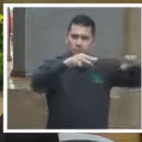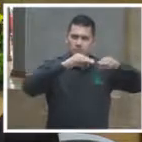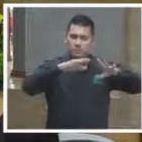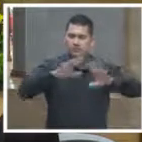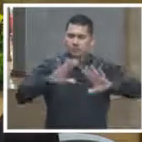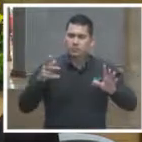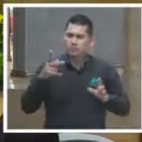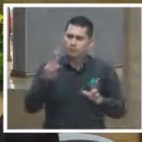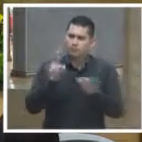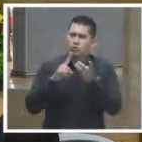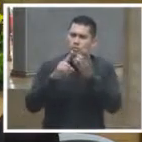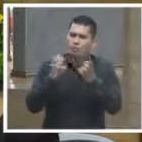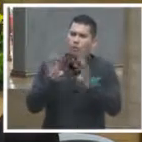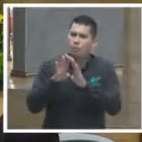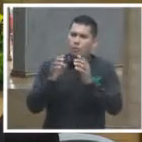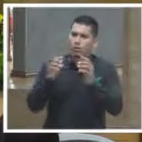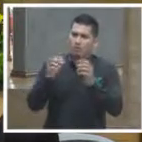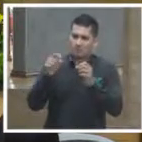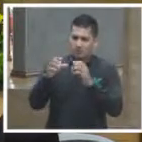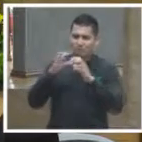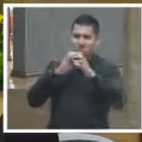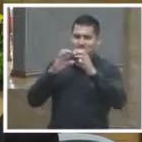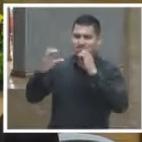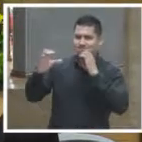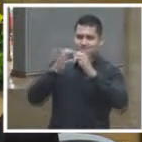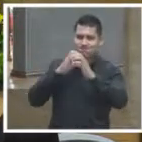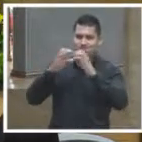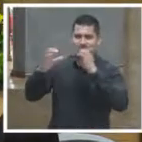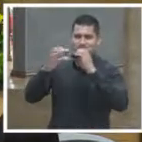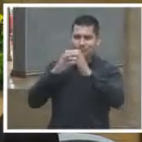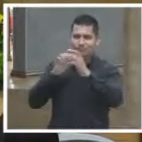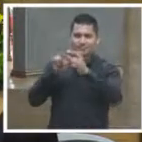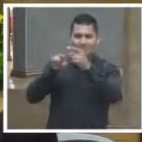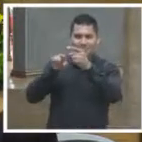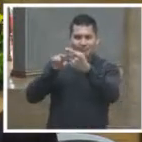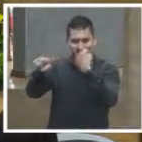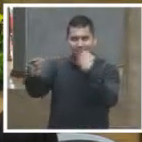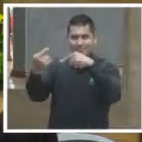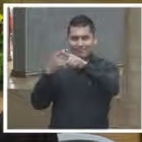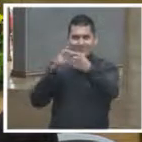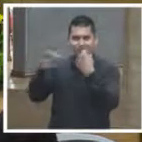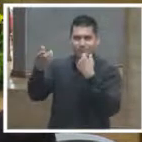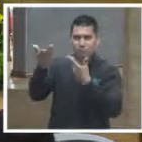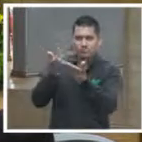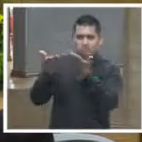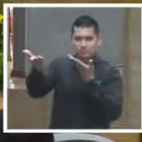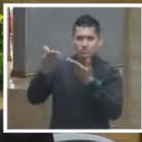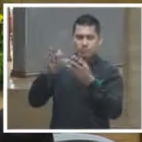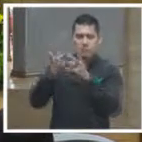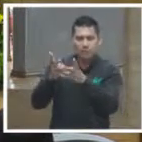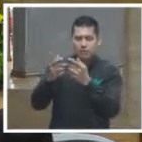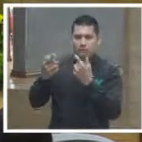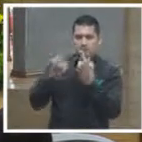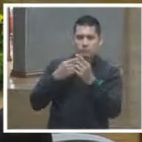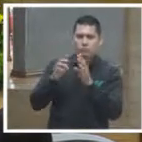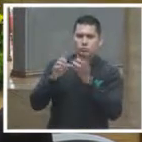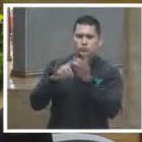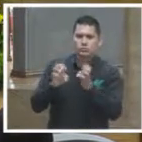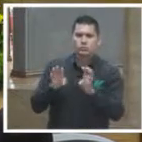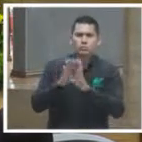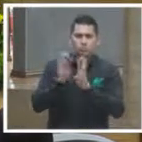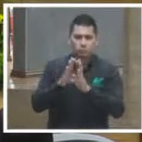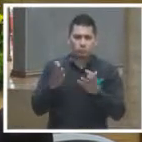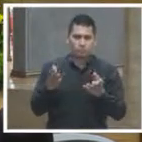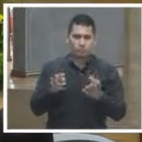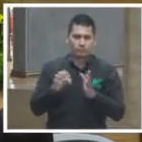interactividad en dos vías o los portales son de 1980 para el 2000 esto es cuando pasivamente creíamos que la información